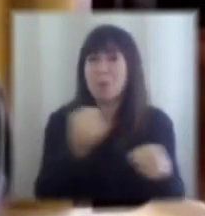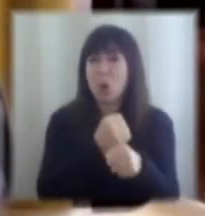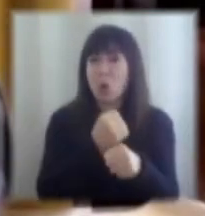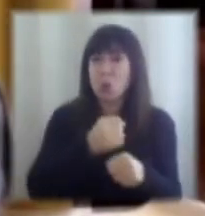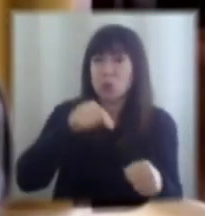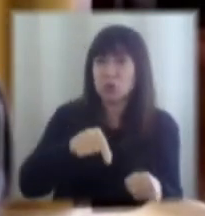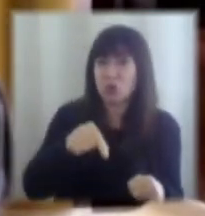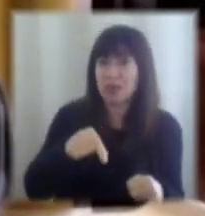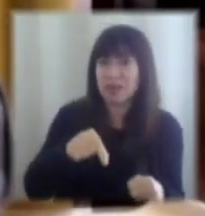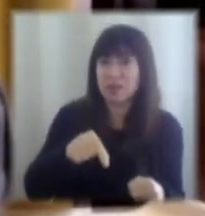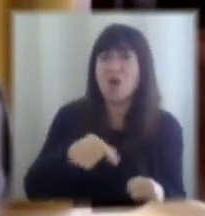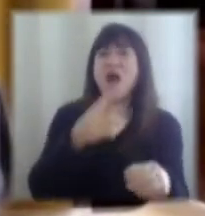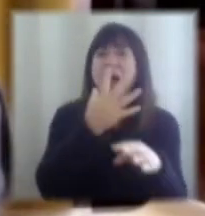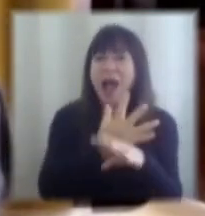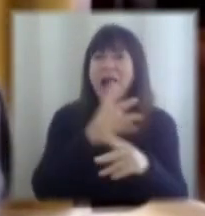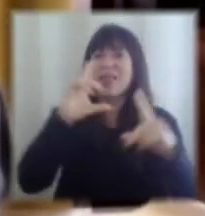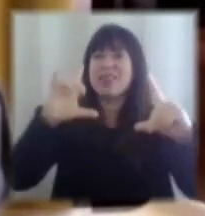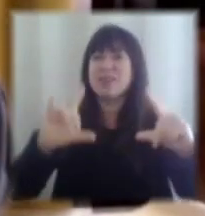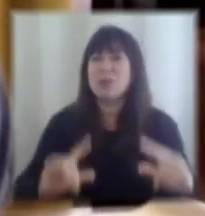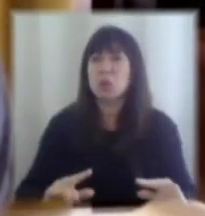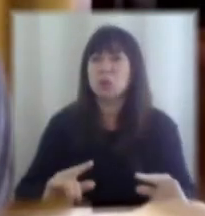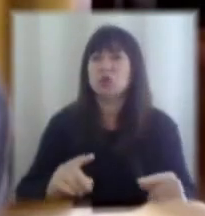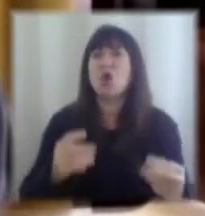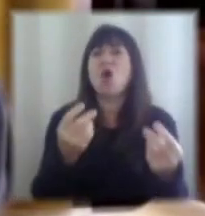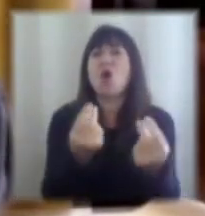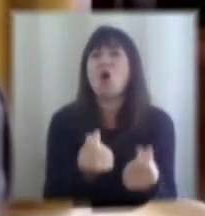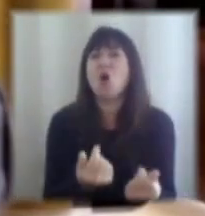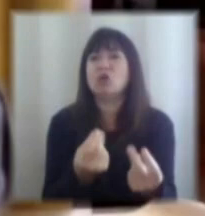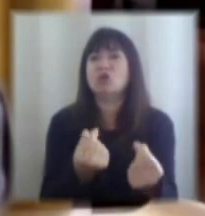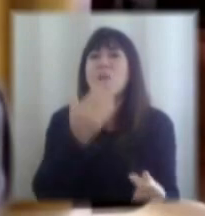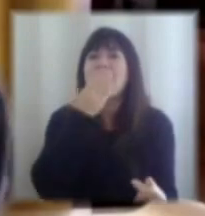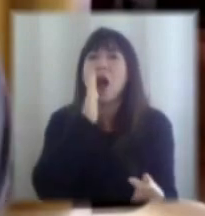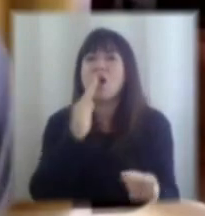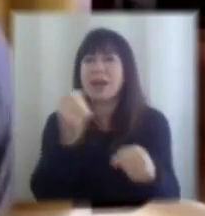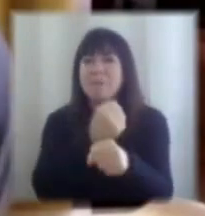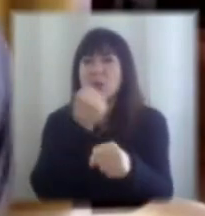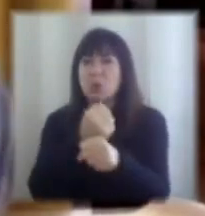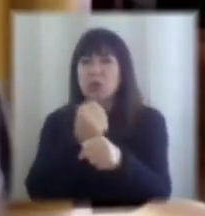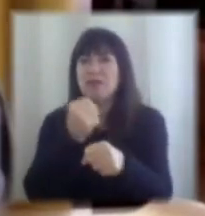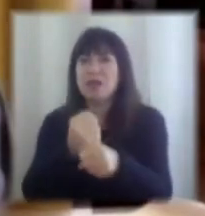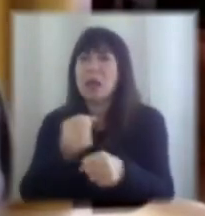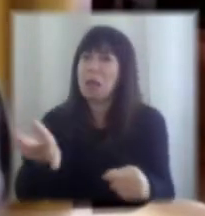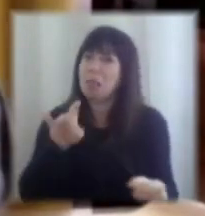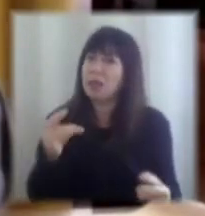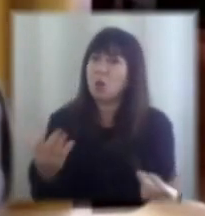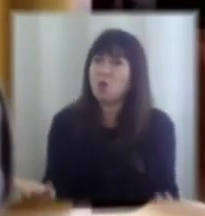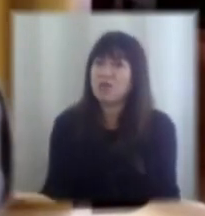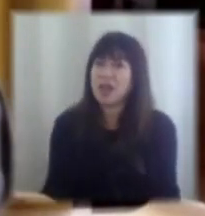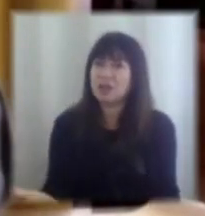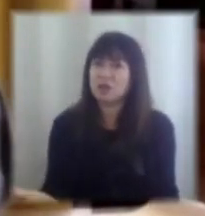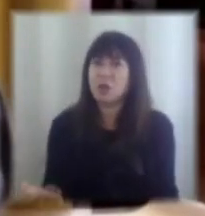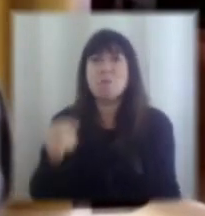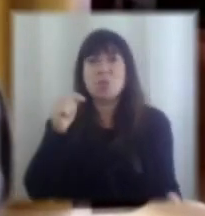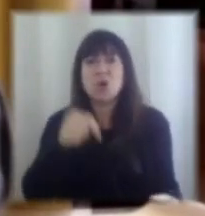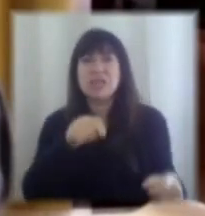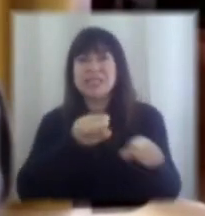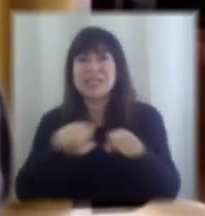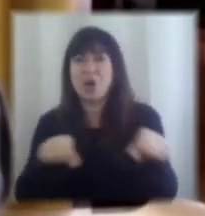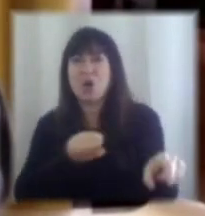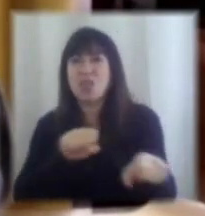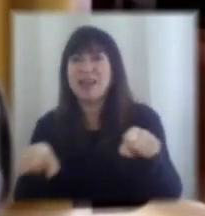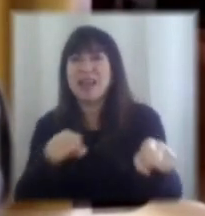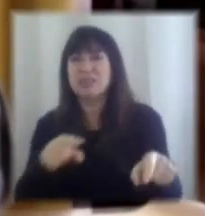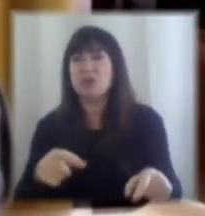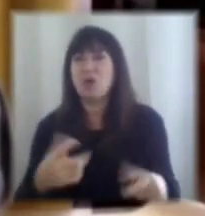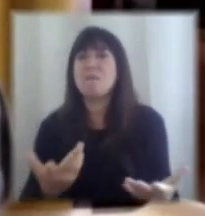shock hay una disminución de costos de transacción y unas mejoras en productividad que hemos descubierto por esta coordinación forzosa que van a quedar